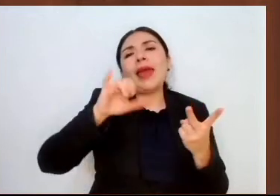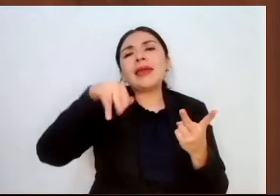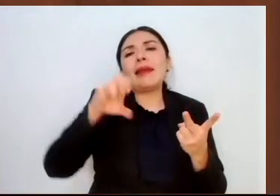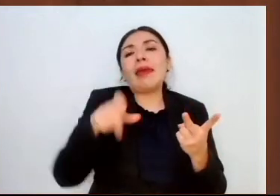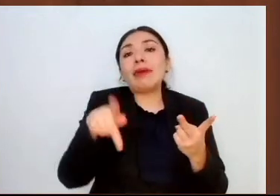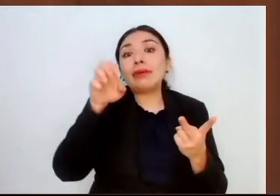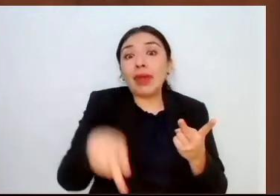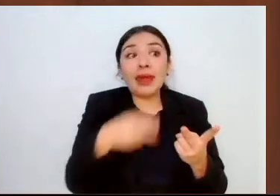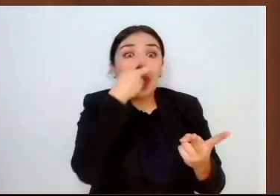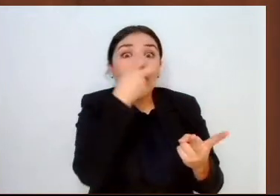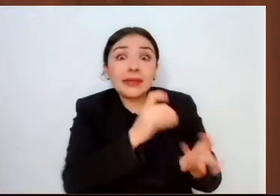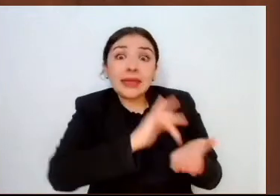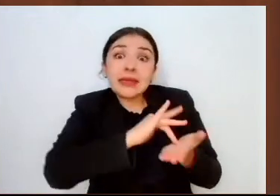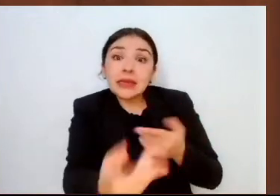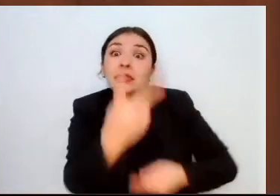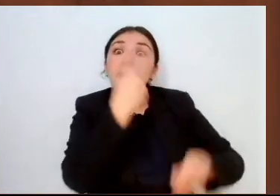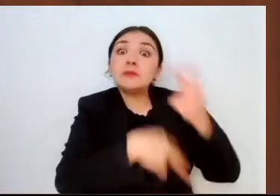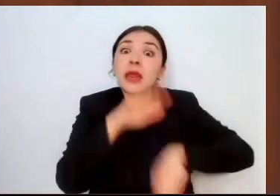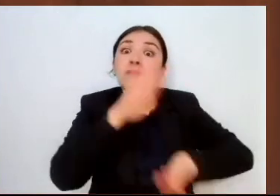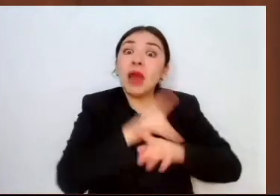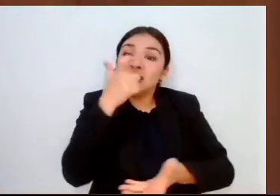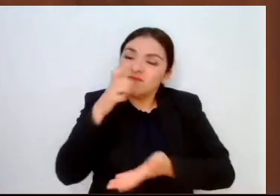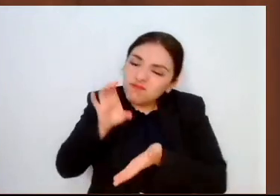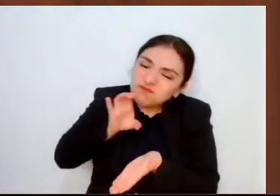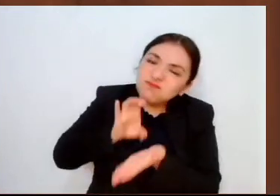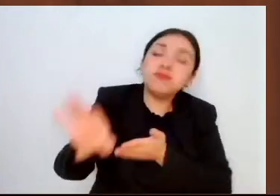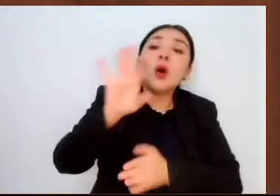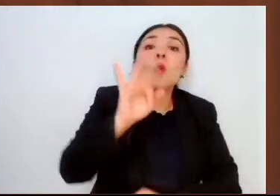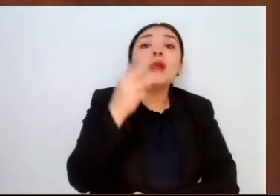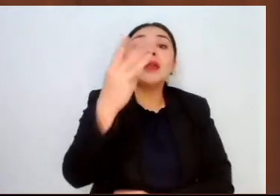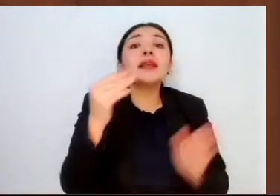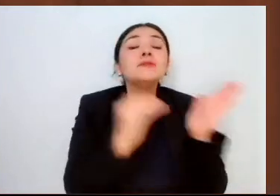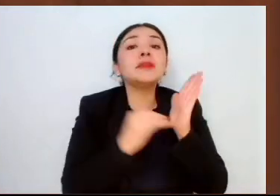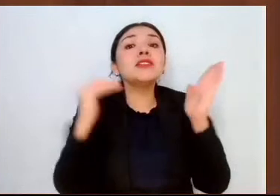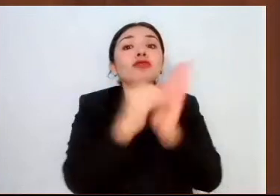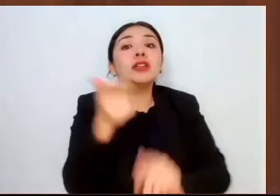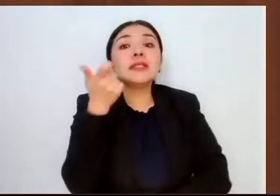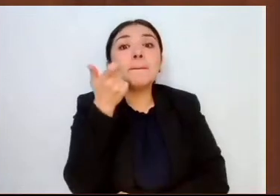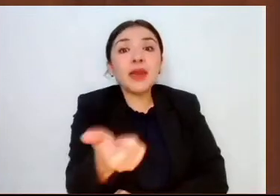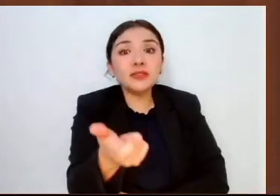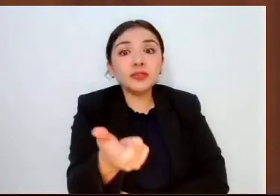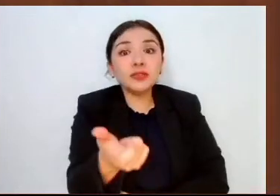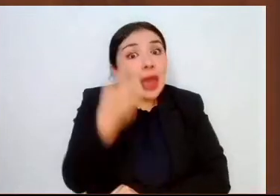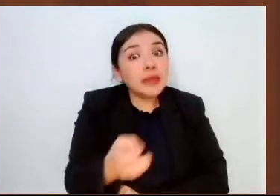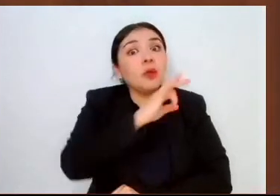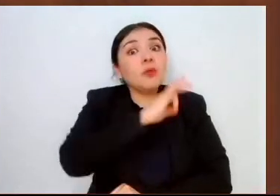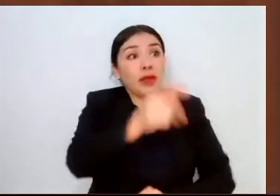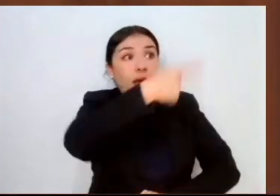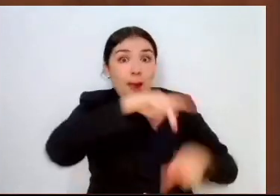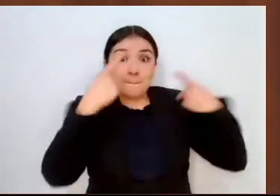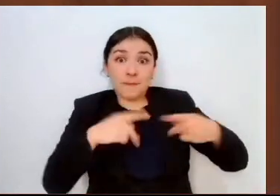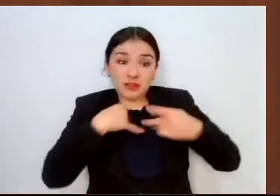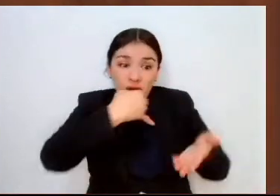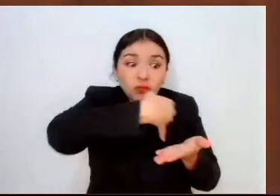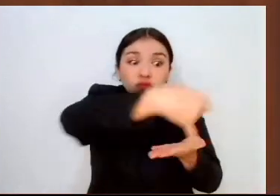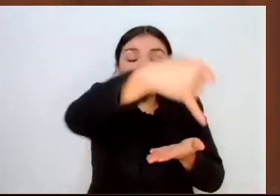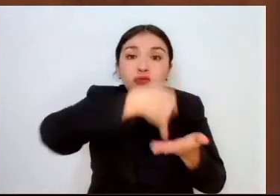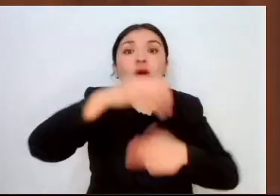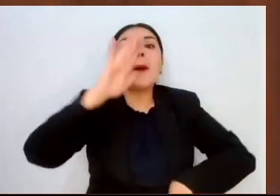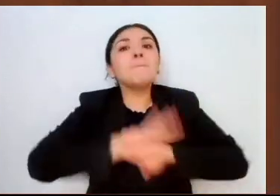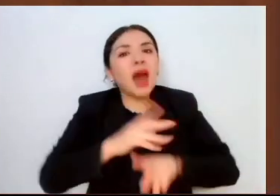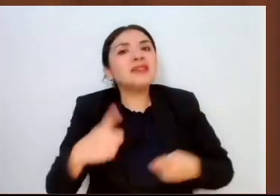económica superior a los 43 millones de pesos y ya han permitido a los productores garantizar